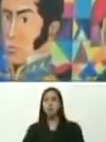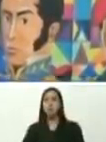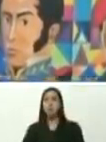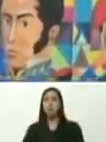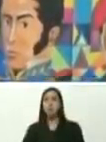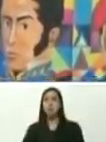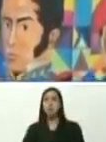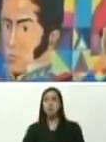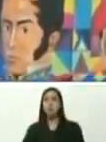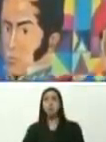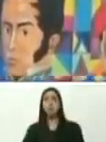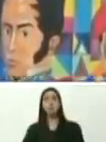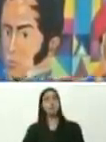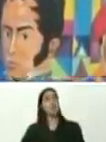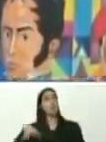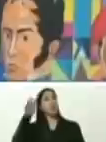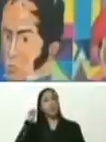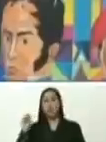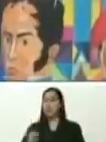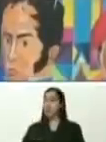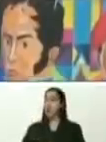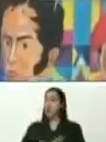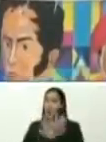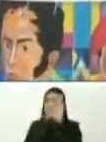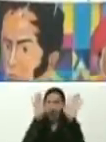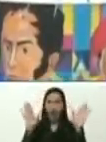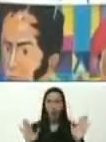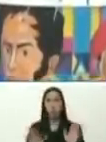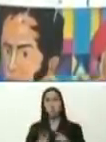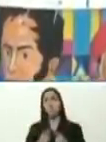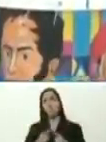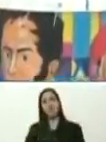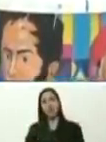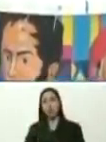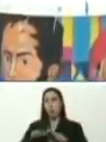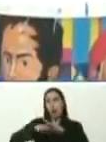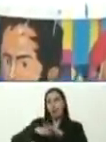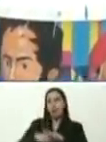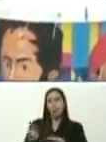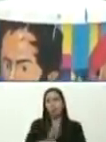así me pasaba a yo entendía todo, pero, no sabía hablar,